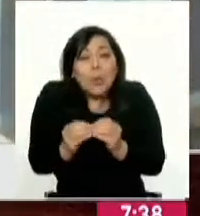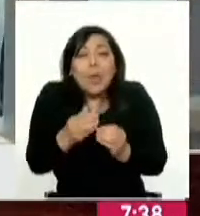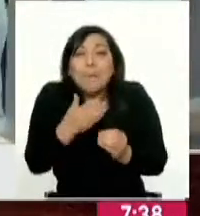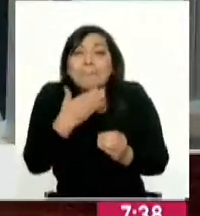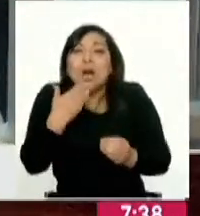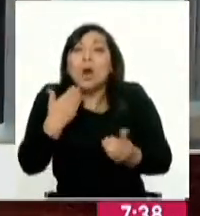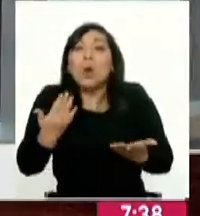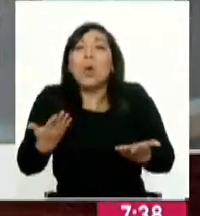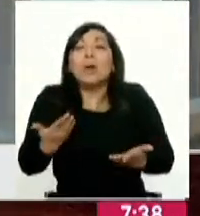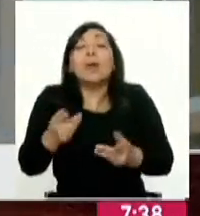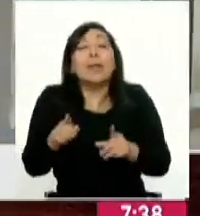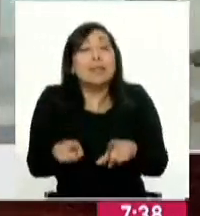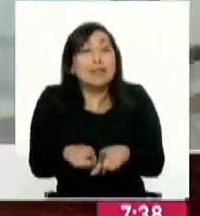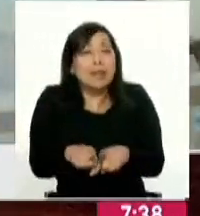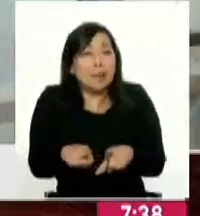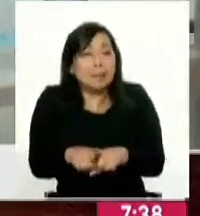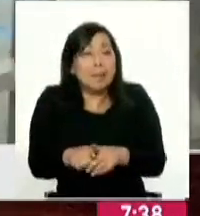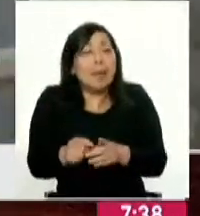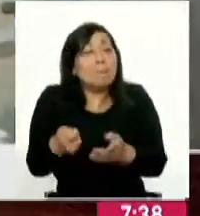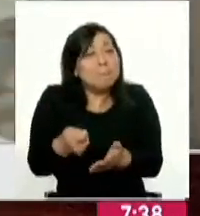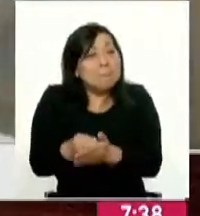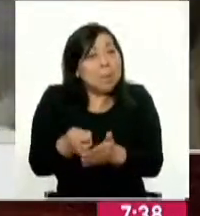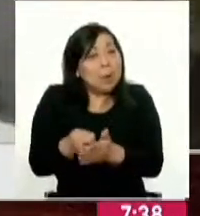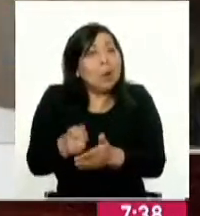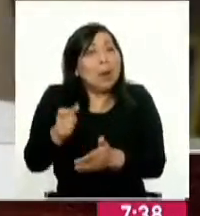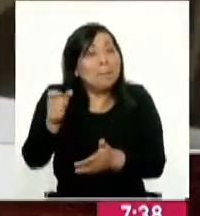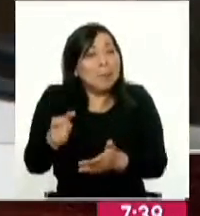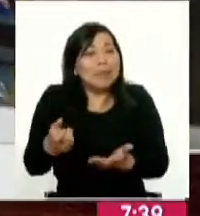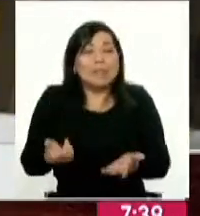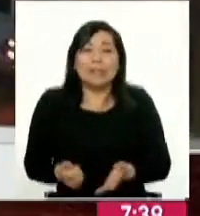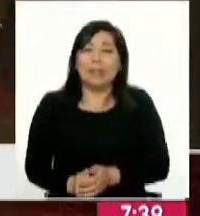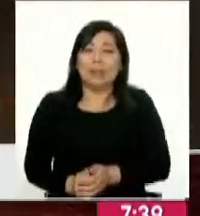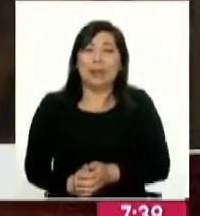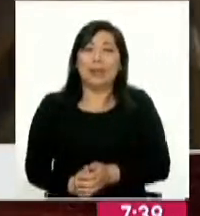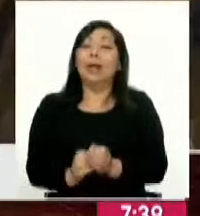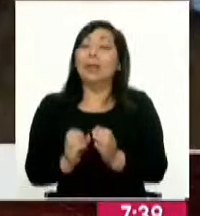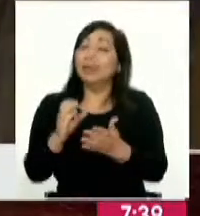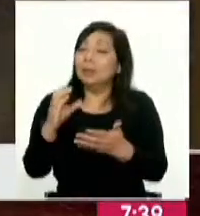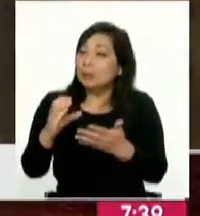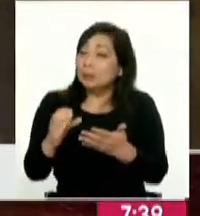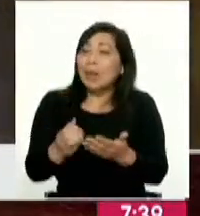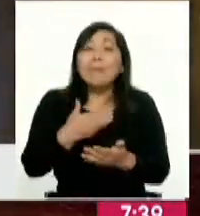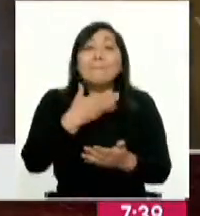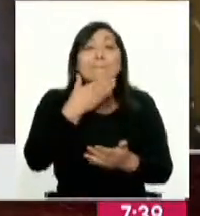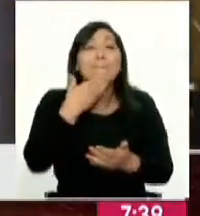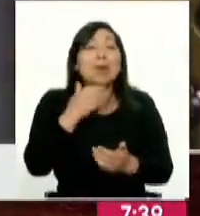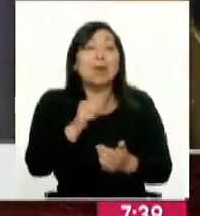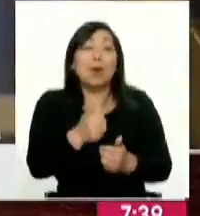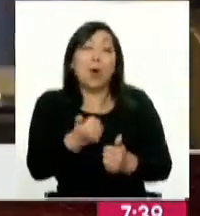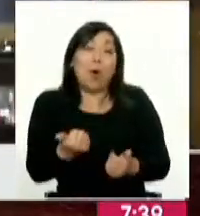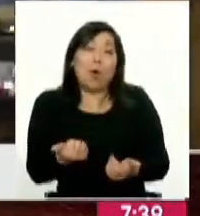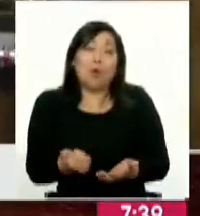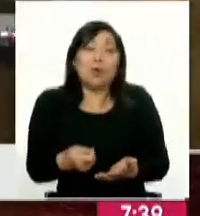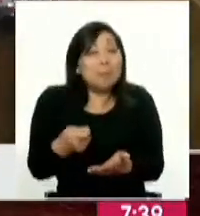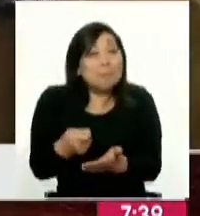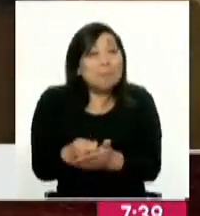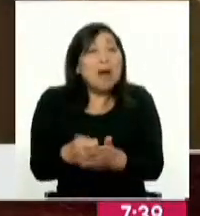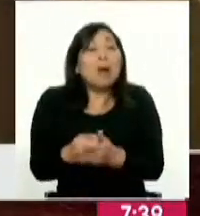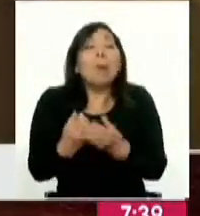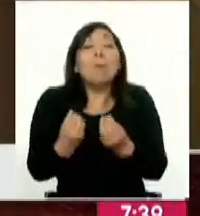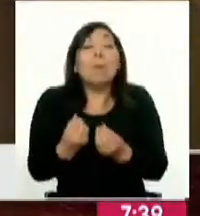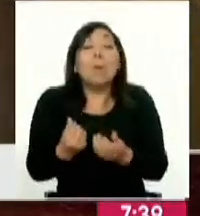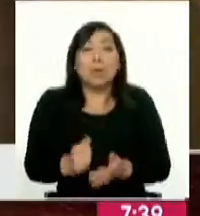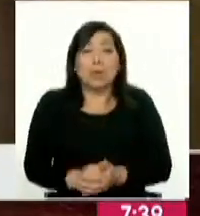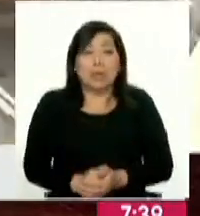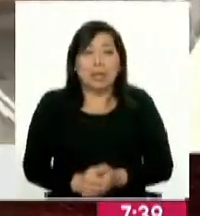los medios de comunicación también, este subsidio del pasajero, que repito, tiene características mejores que otro tipo de subsidios, porque es